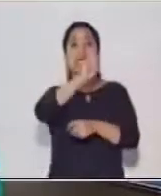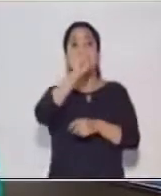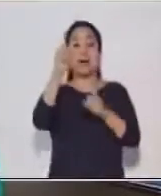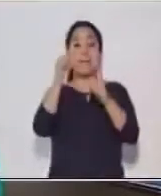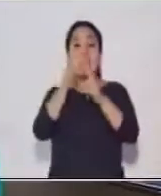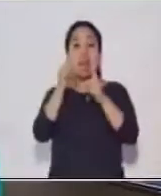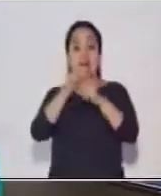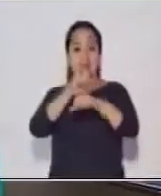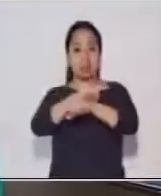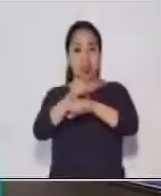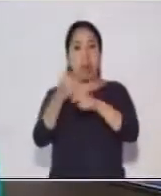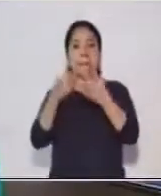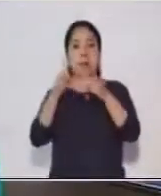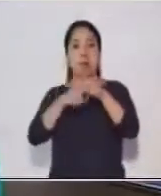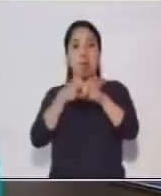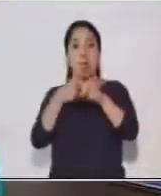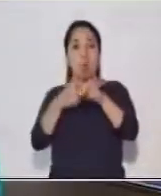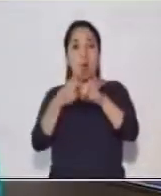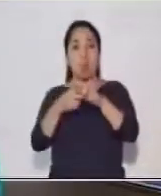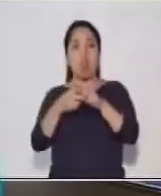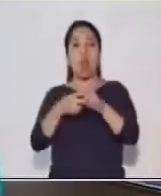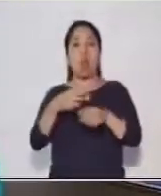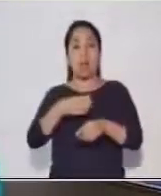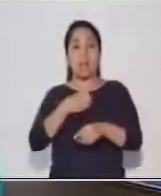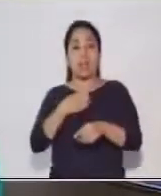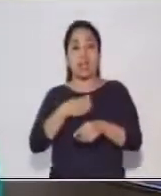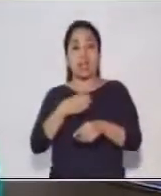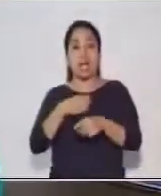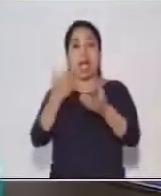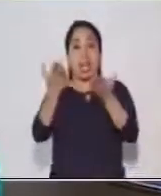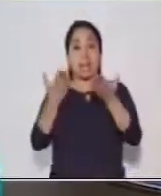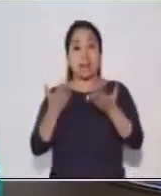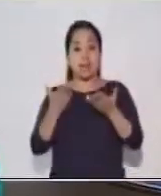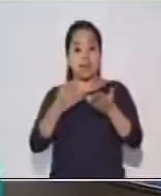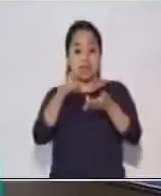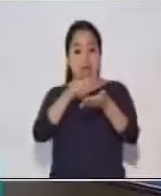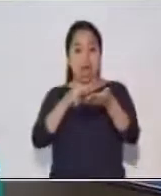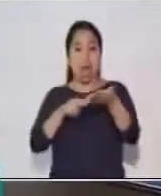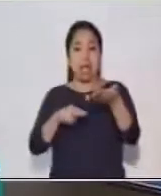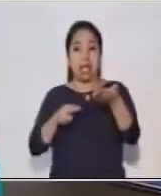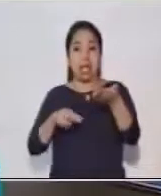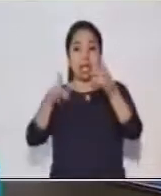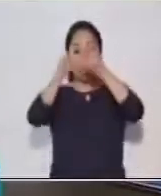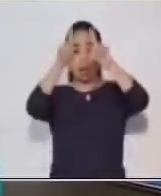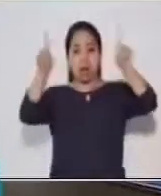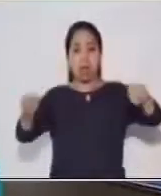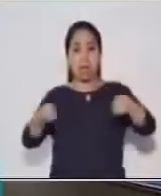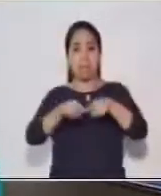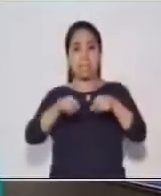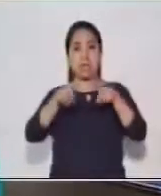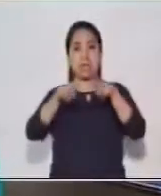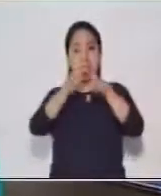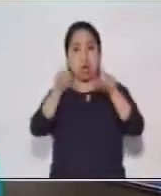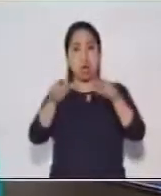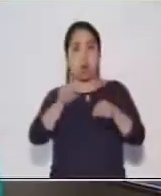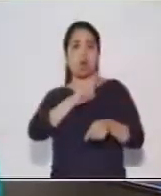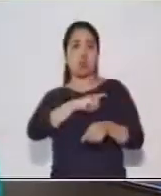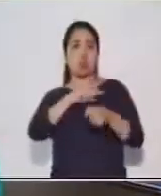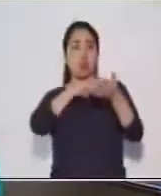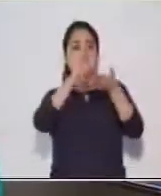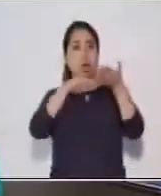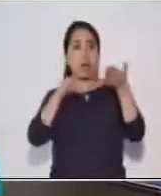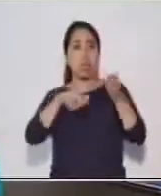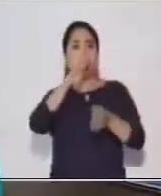Pero cuando la maestra le pedía que leyera el texto del pizarrón, sólo leía cuarenta